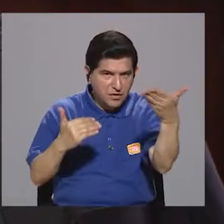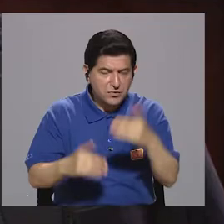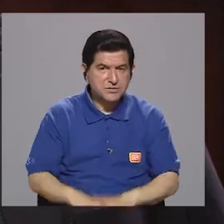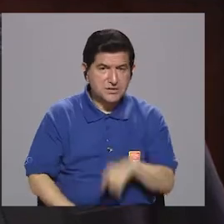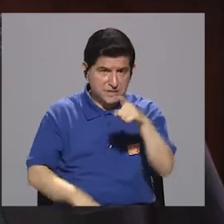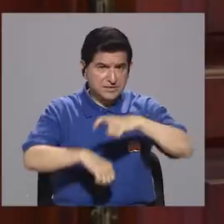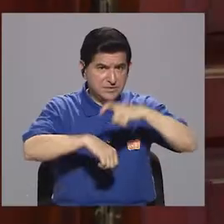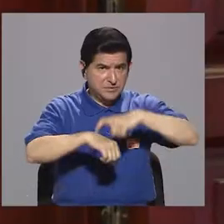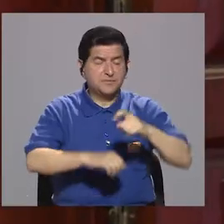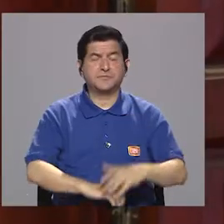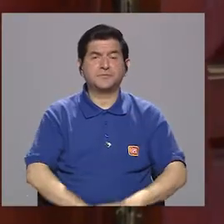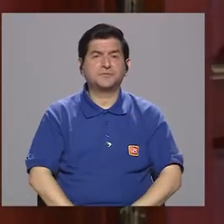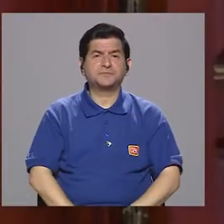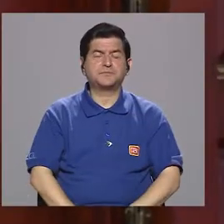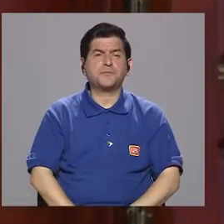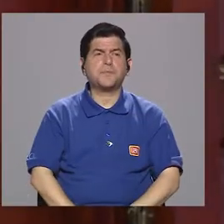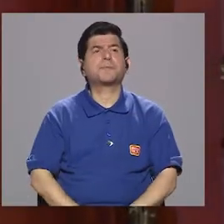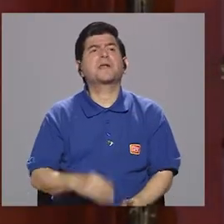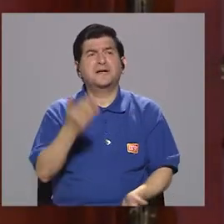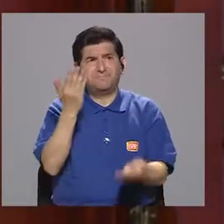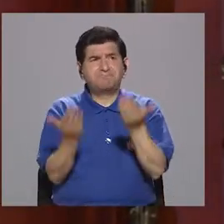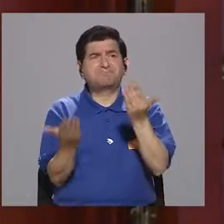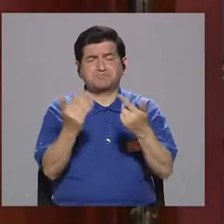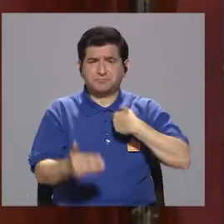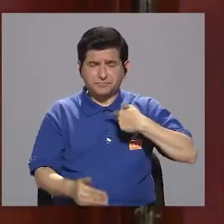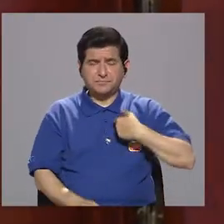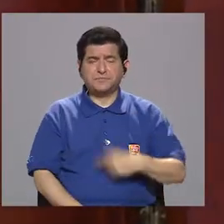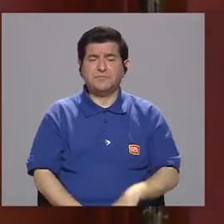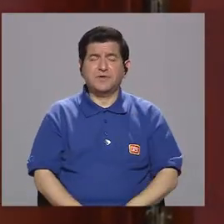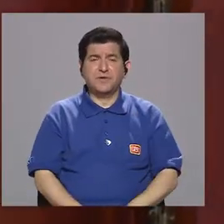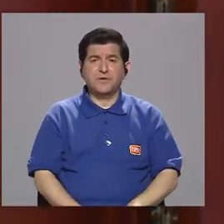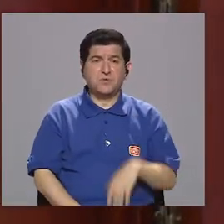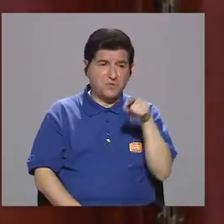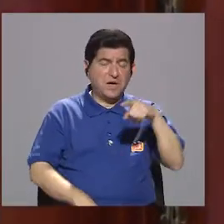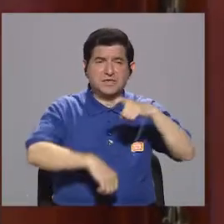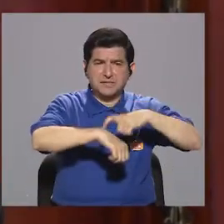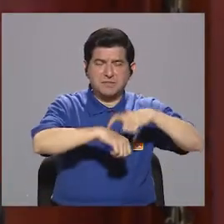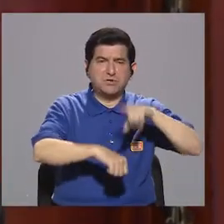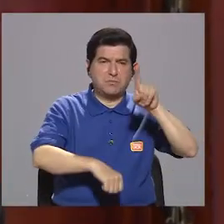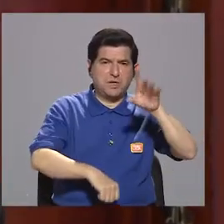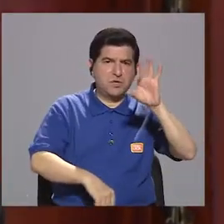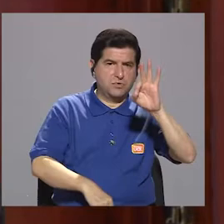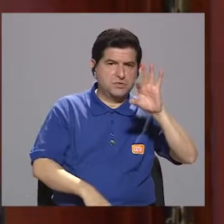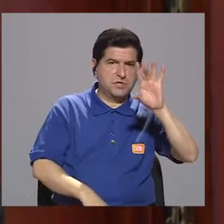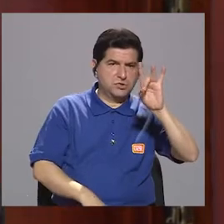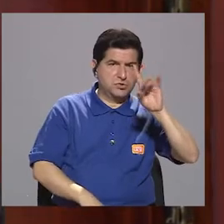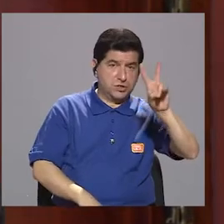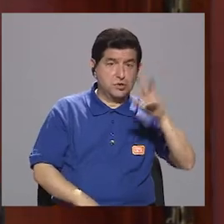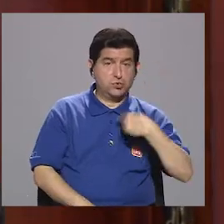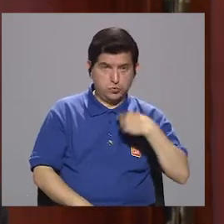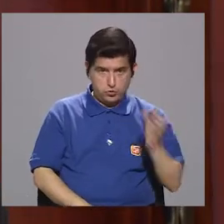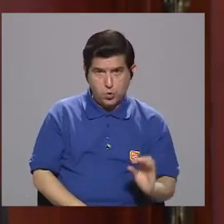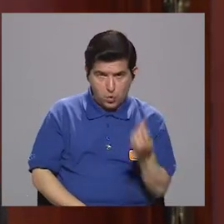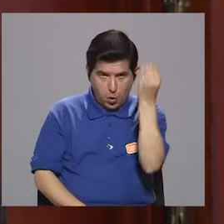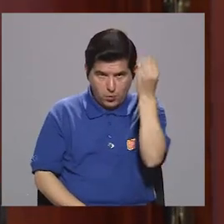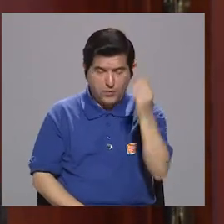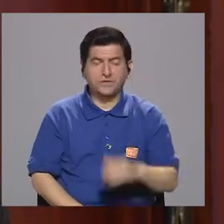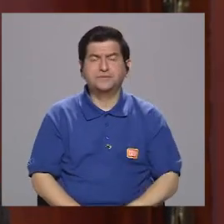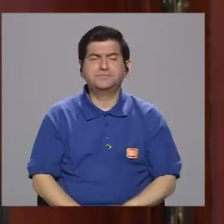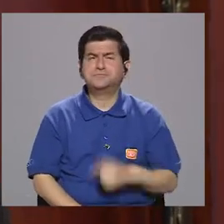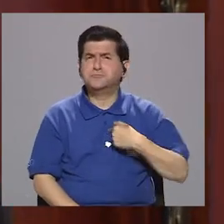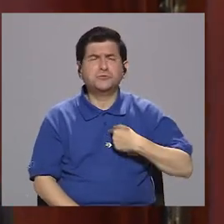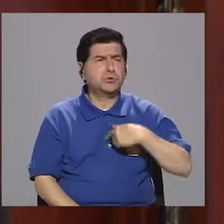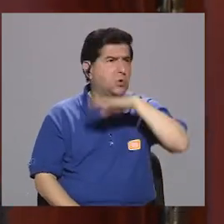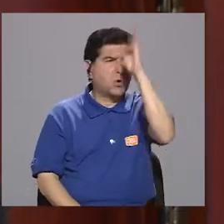Usted estaba ahí. Bueno, posiblemente cuando yo fui regidor, que estaba bastante joven, nunca me